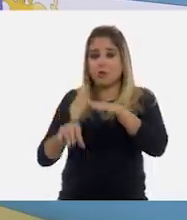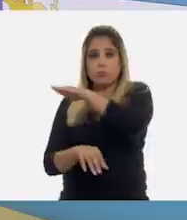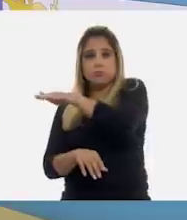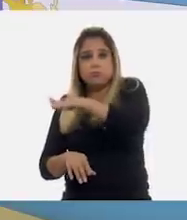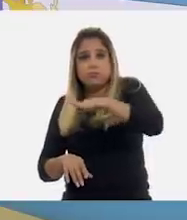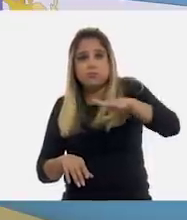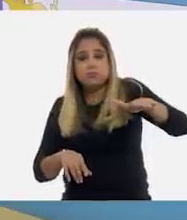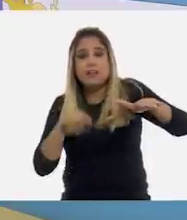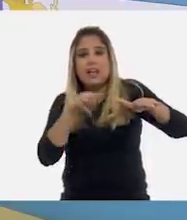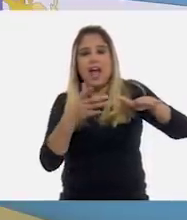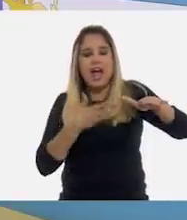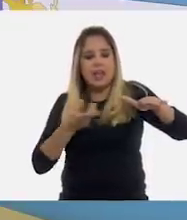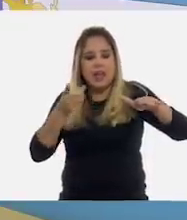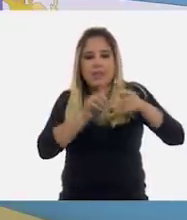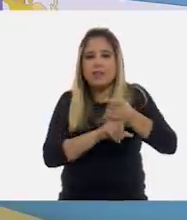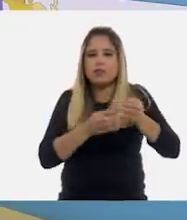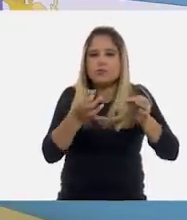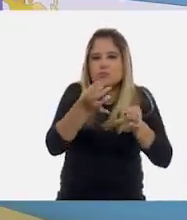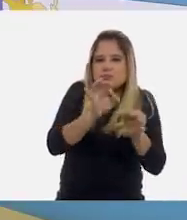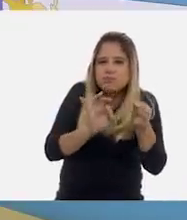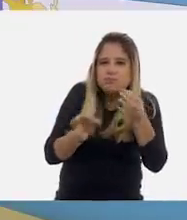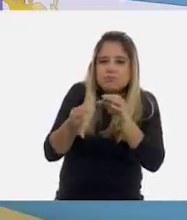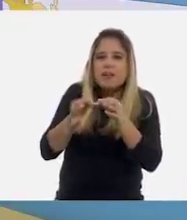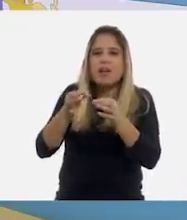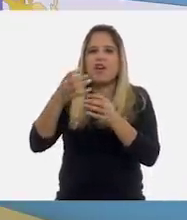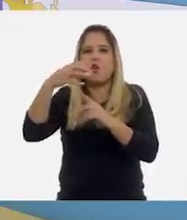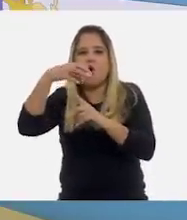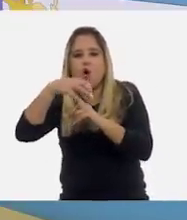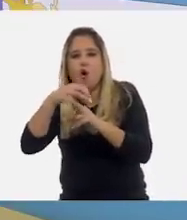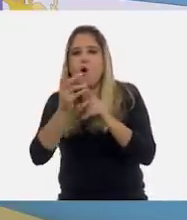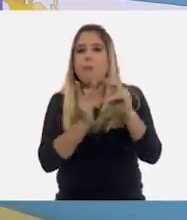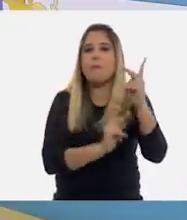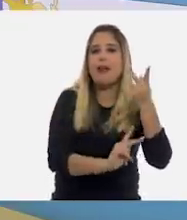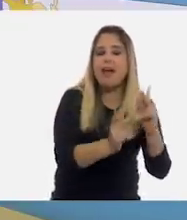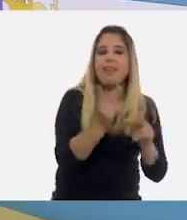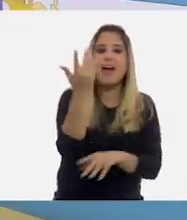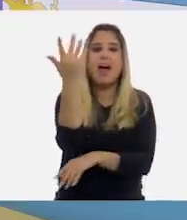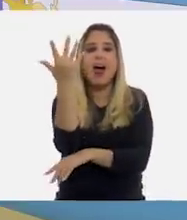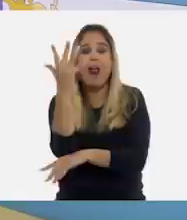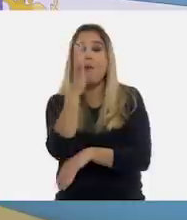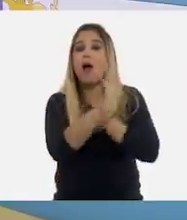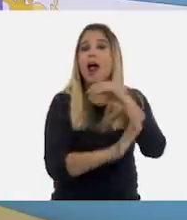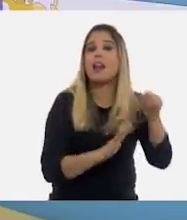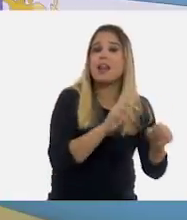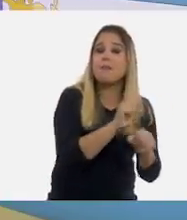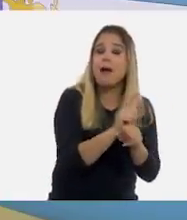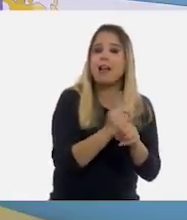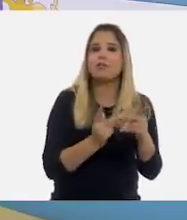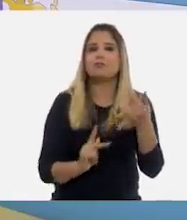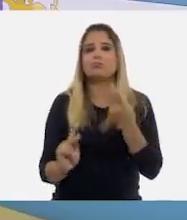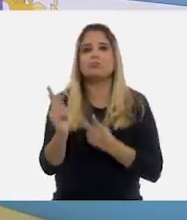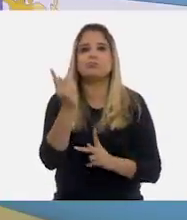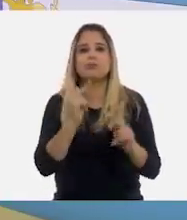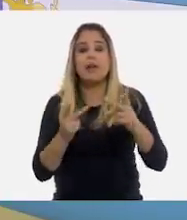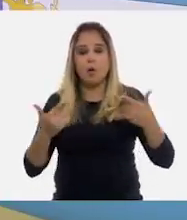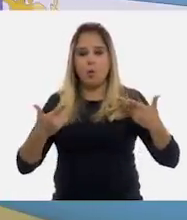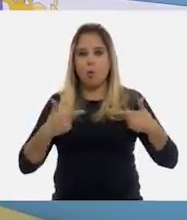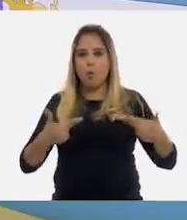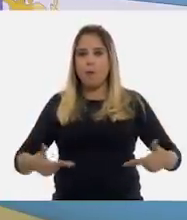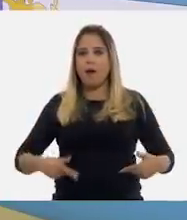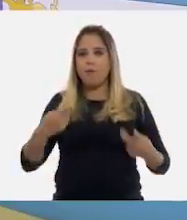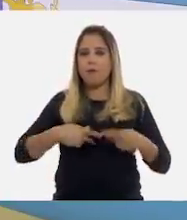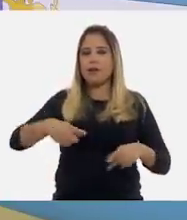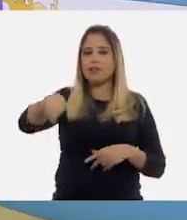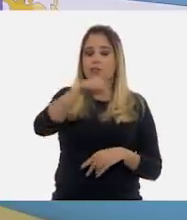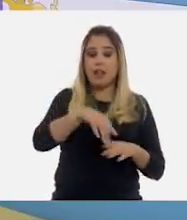convivimos microorganismos, hongos, plantas, árboles, animales, cultivos y los humanos. En el